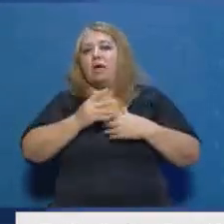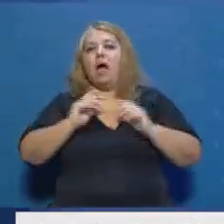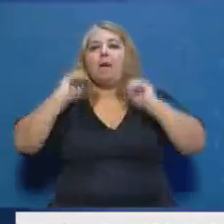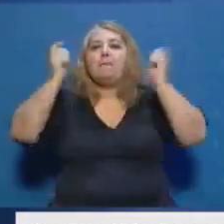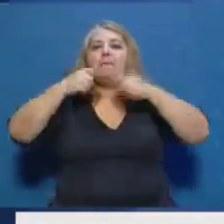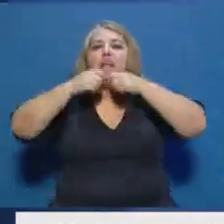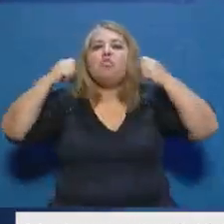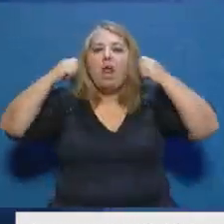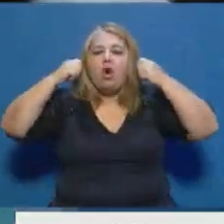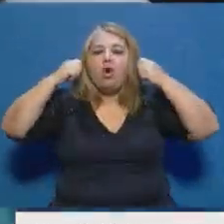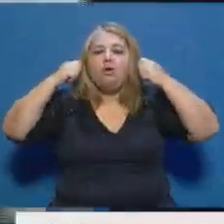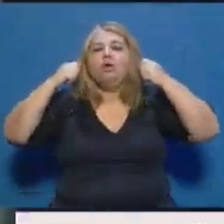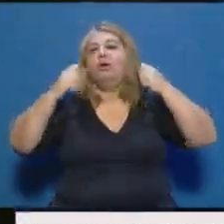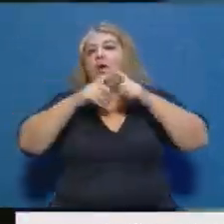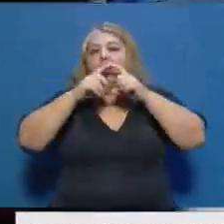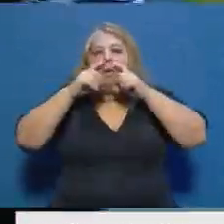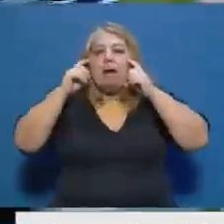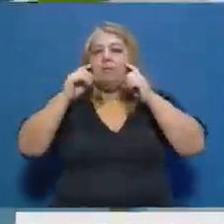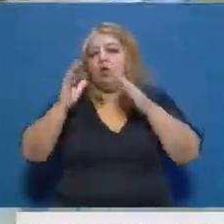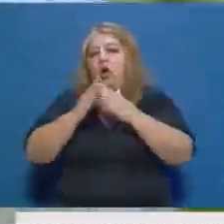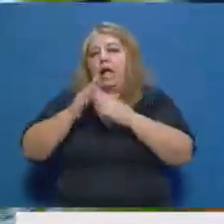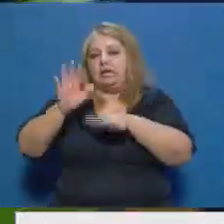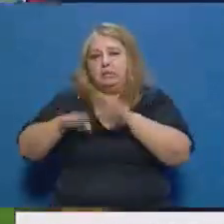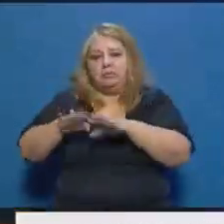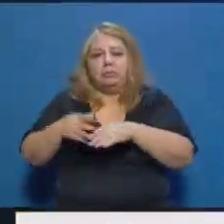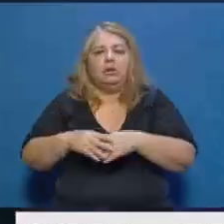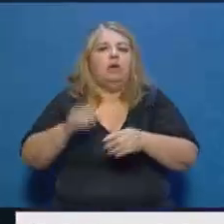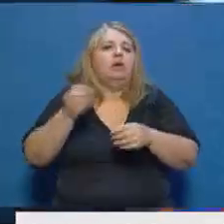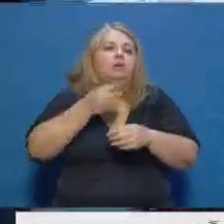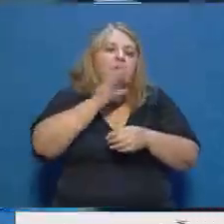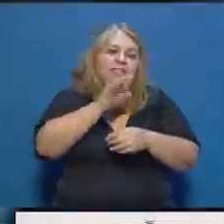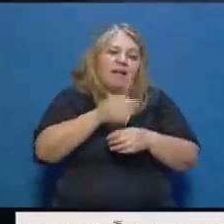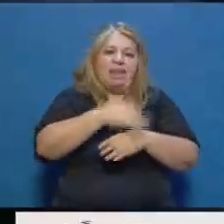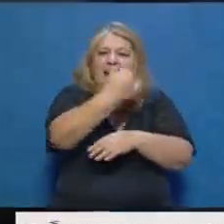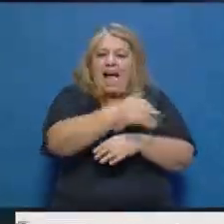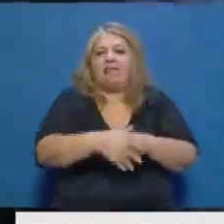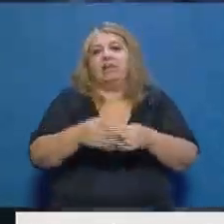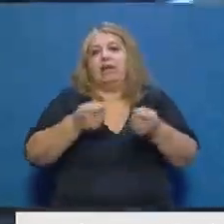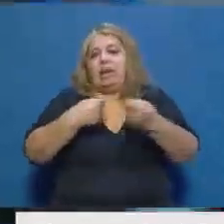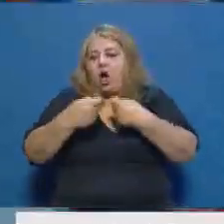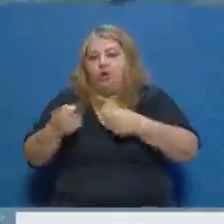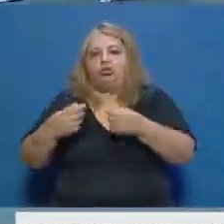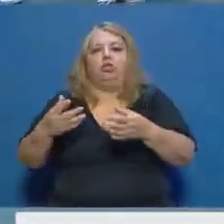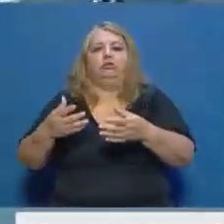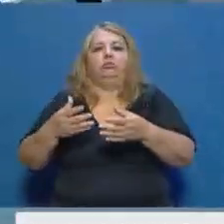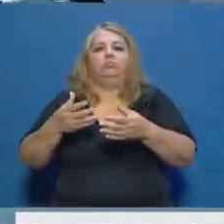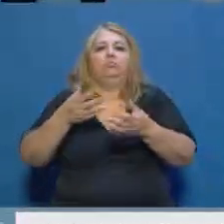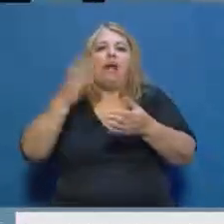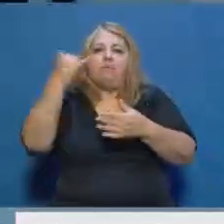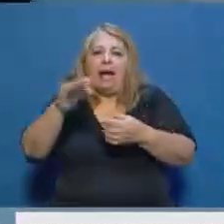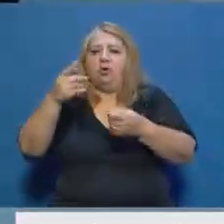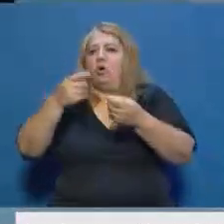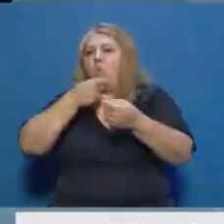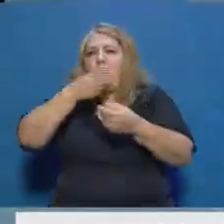permanezca en locales comerciales o dependencias de atención al público sin excepción, tienen que tener el tapabocas.